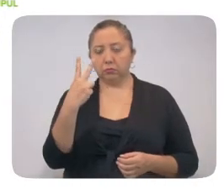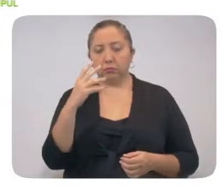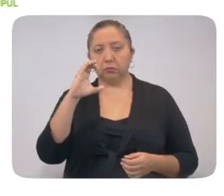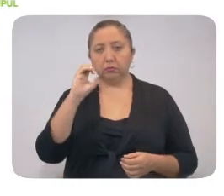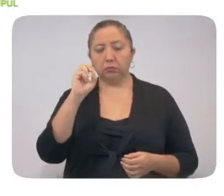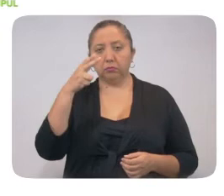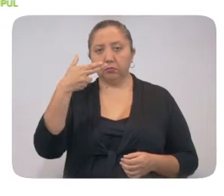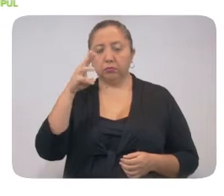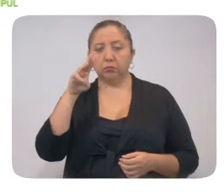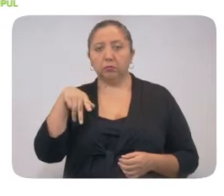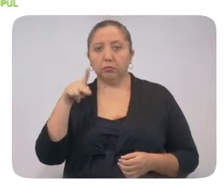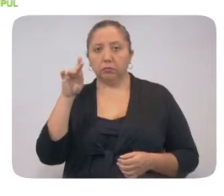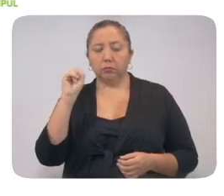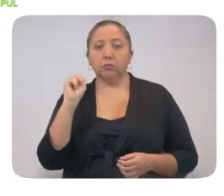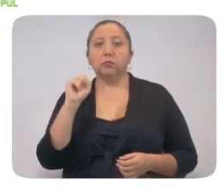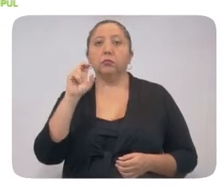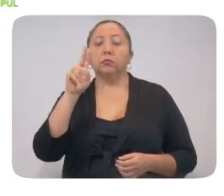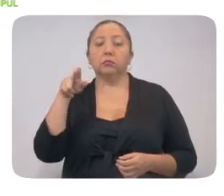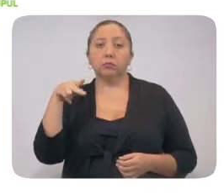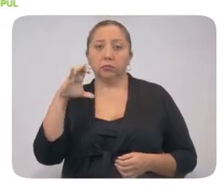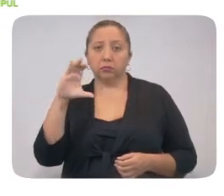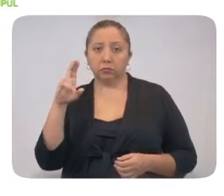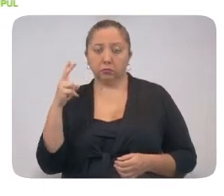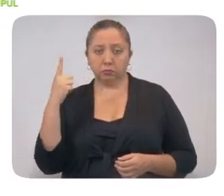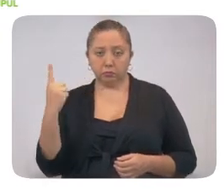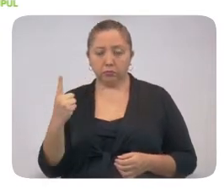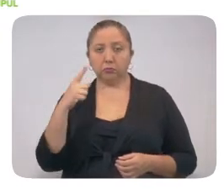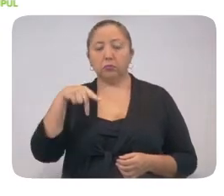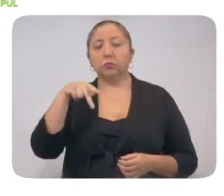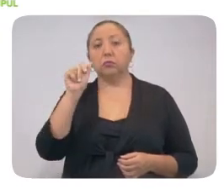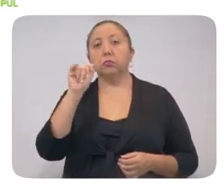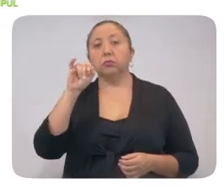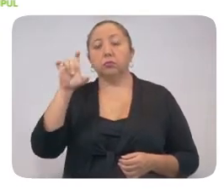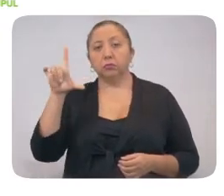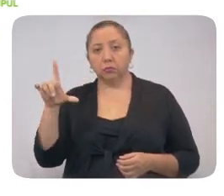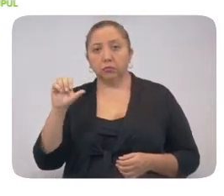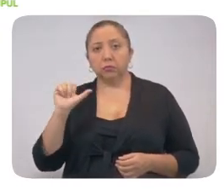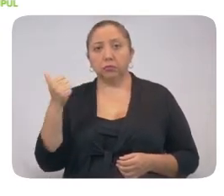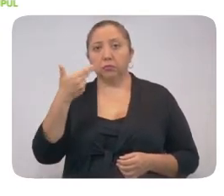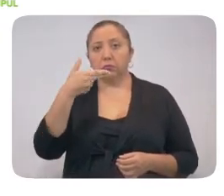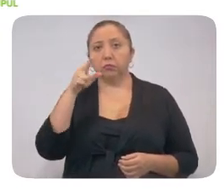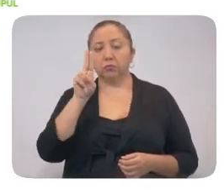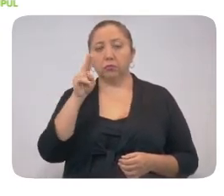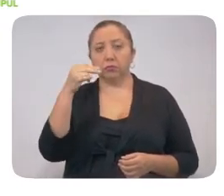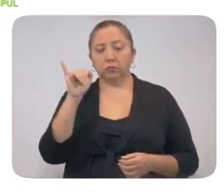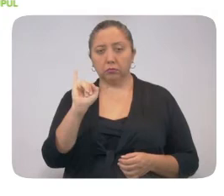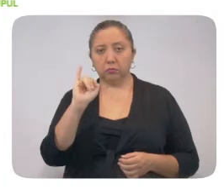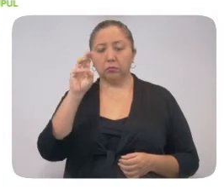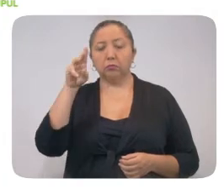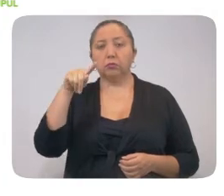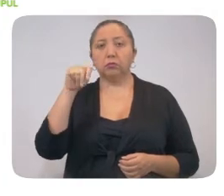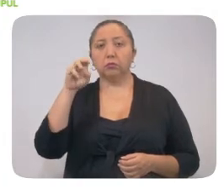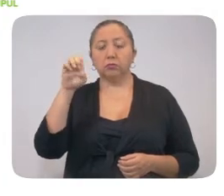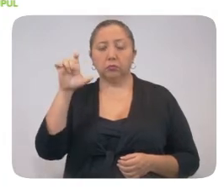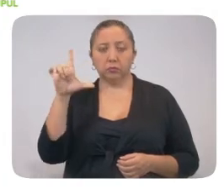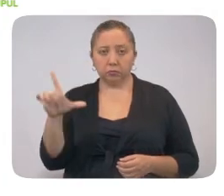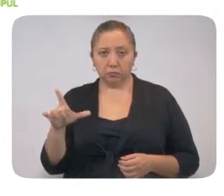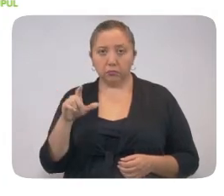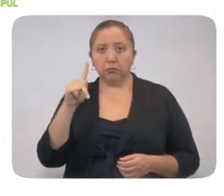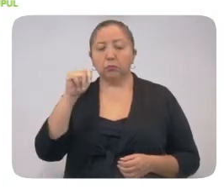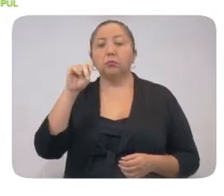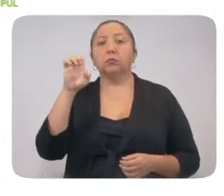Chancón, Mashcanú y Ticul, y 1 en Aquil, Chiquinzonot, Jují, Motul, Sacalúm,